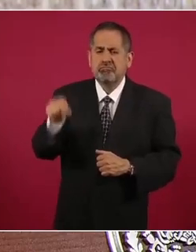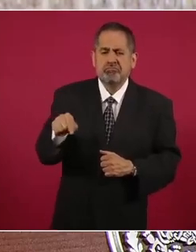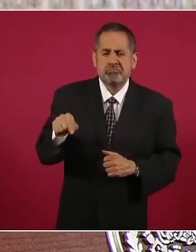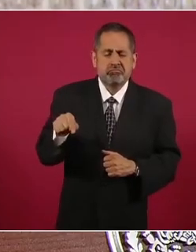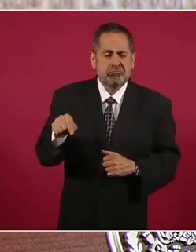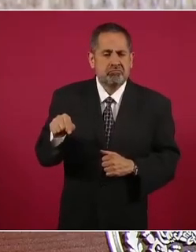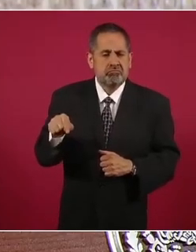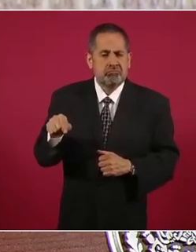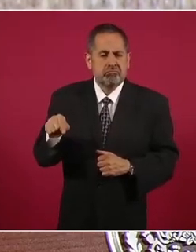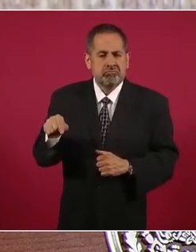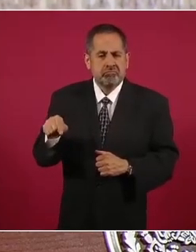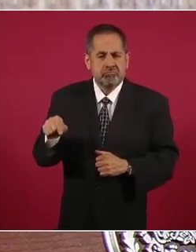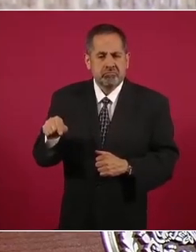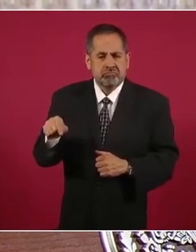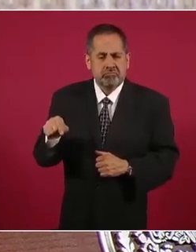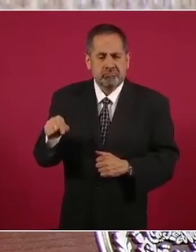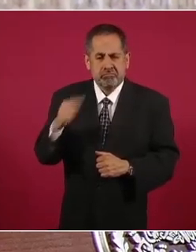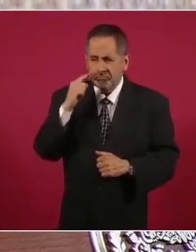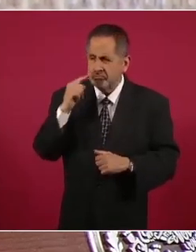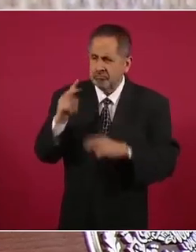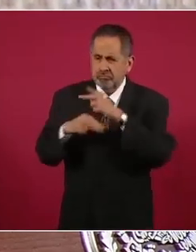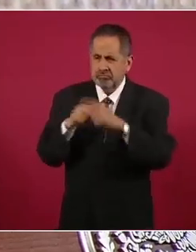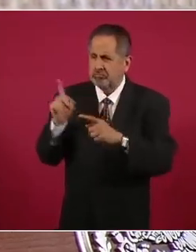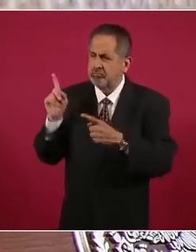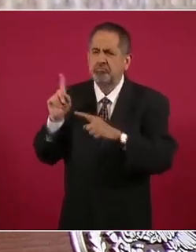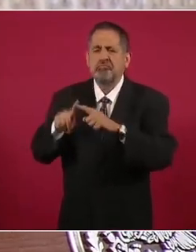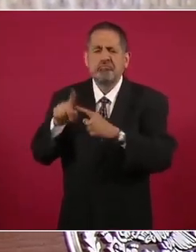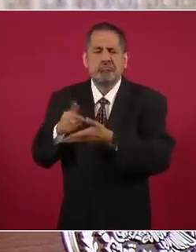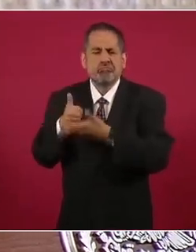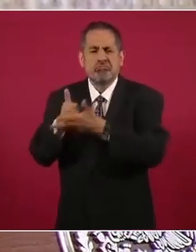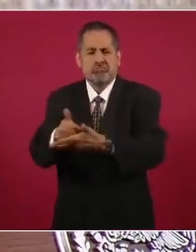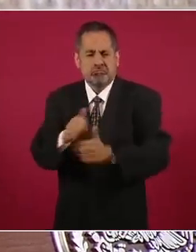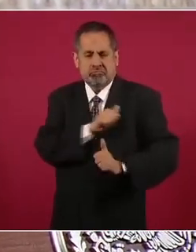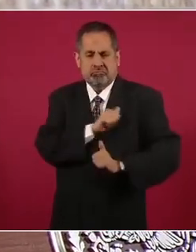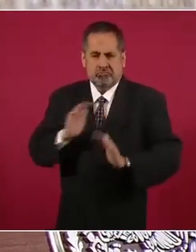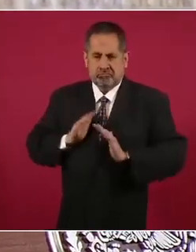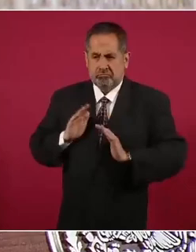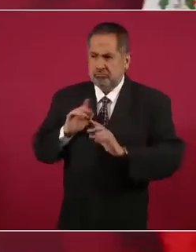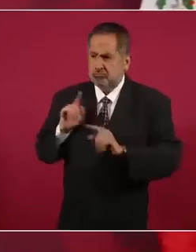que les fuese auxiliar el Ejército?